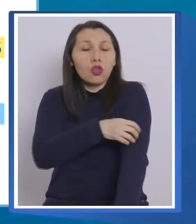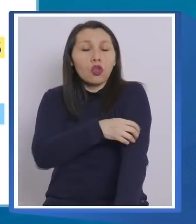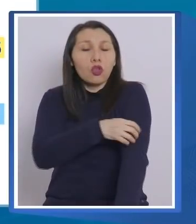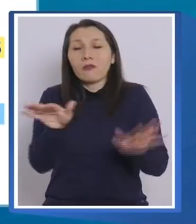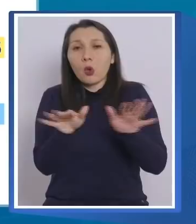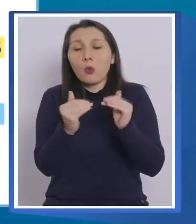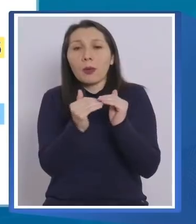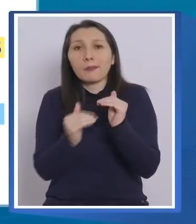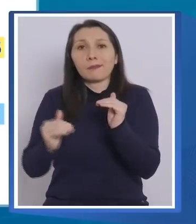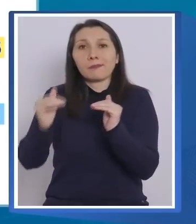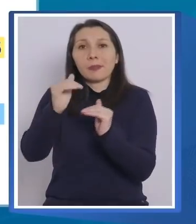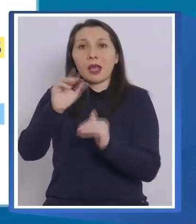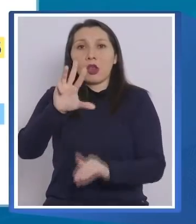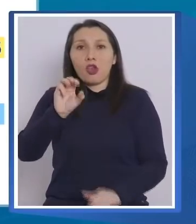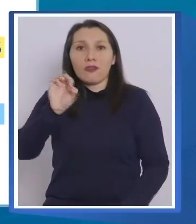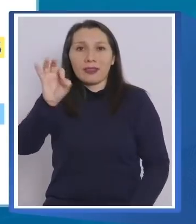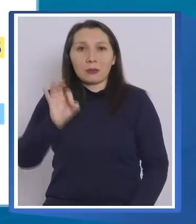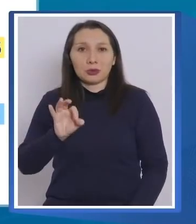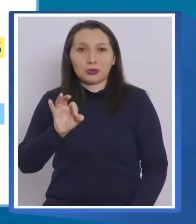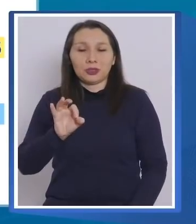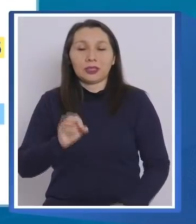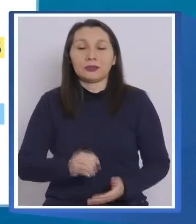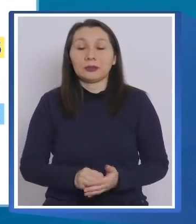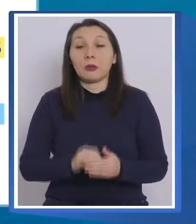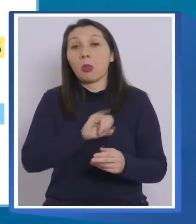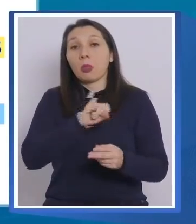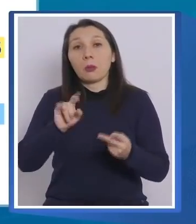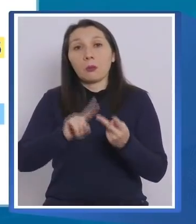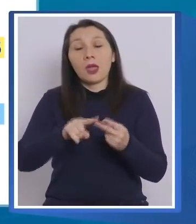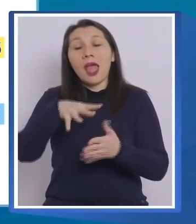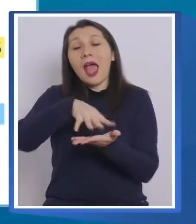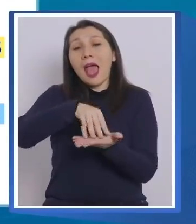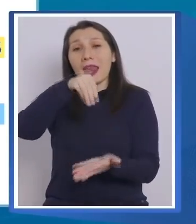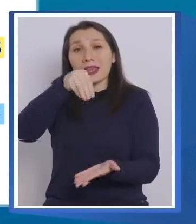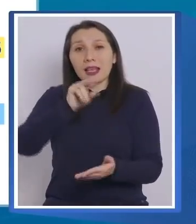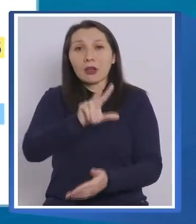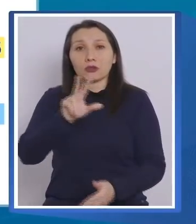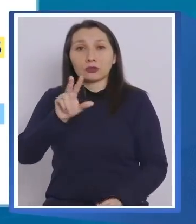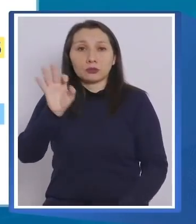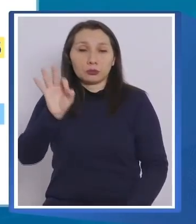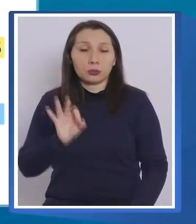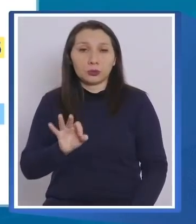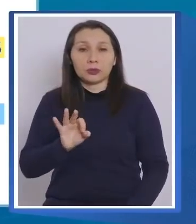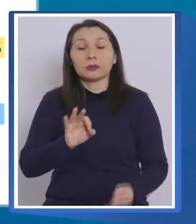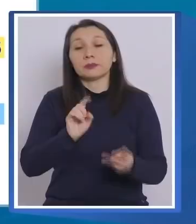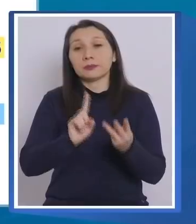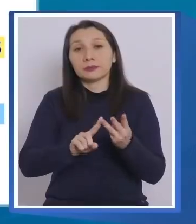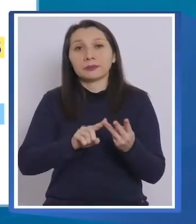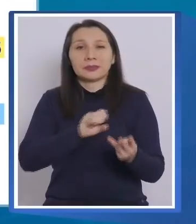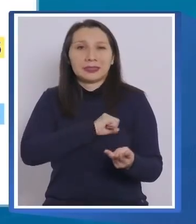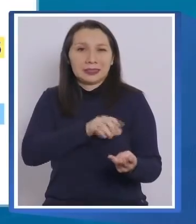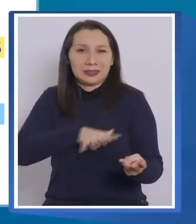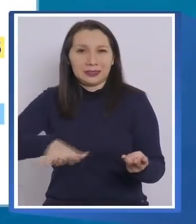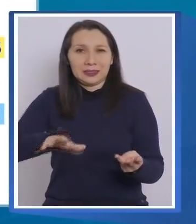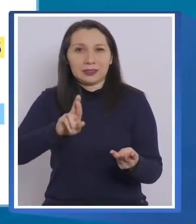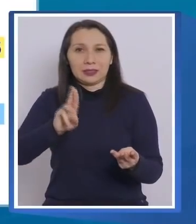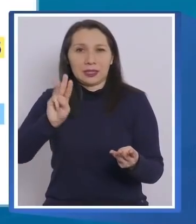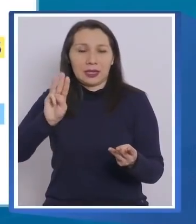90%. Le sigue la región de Arica con 88% y la región metropolitana con